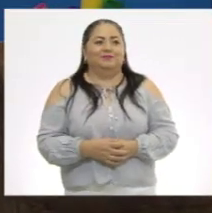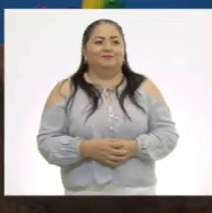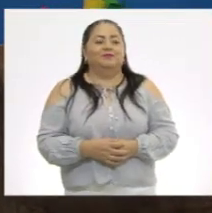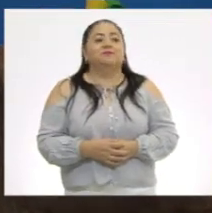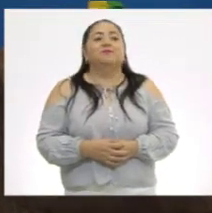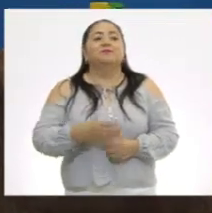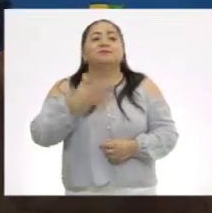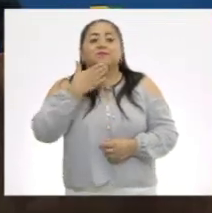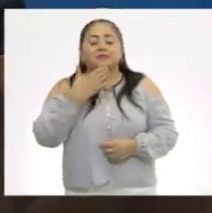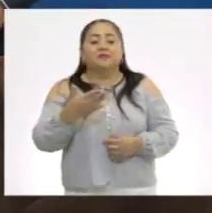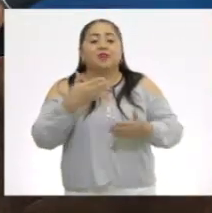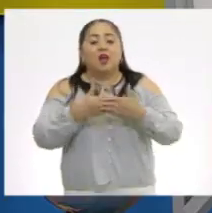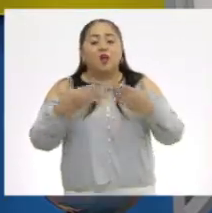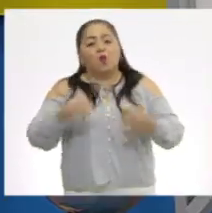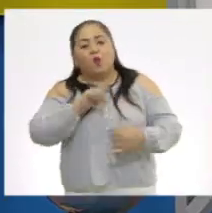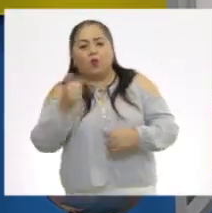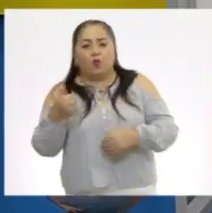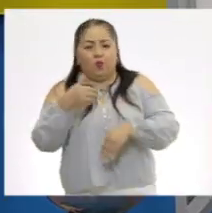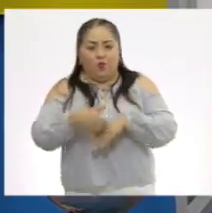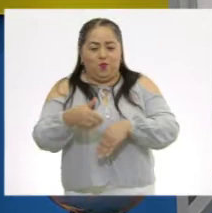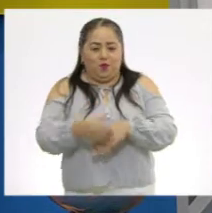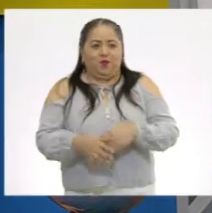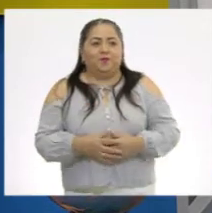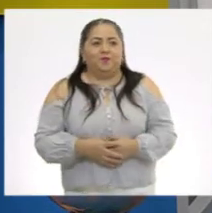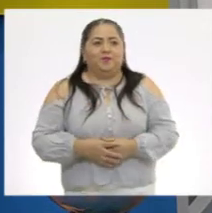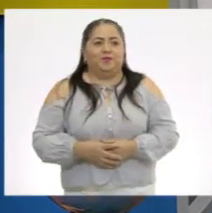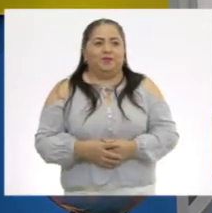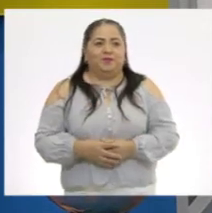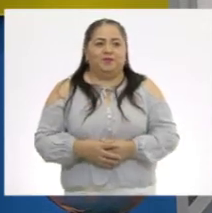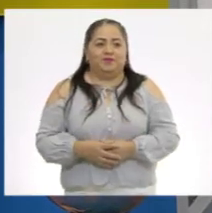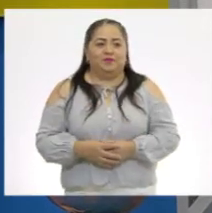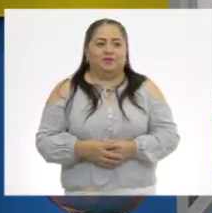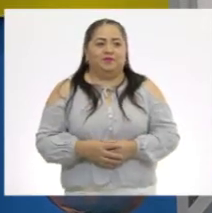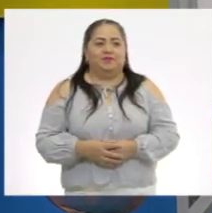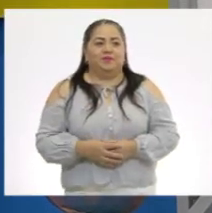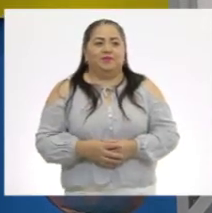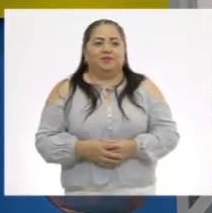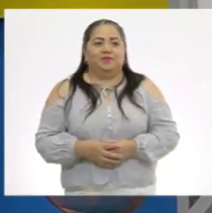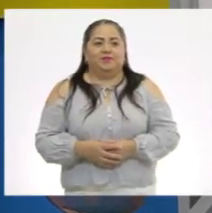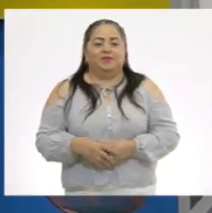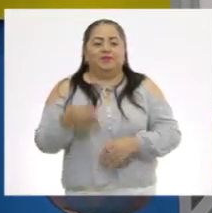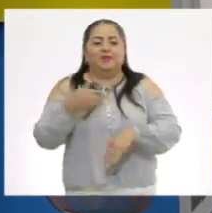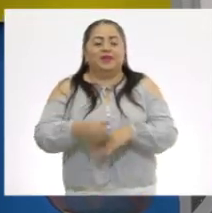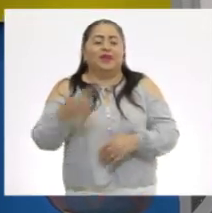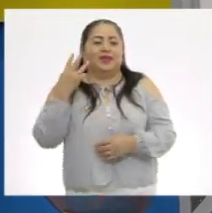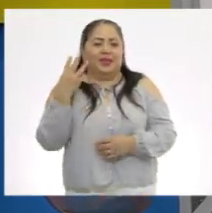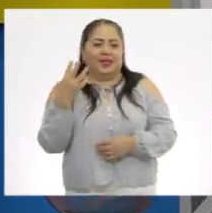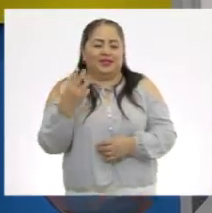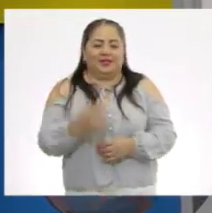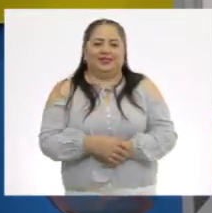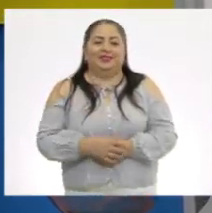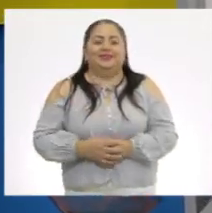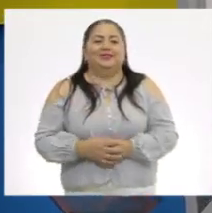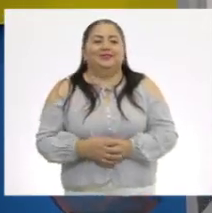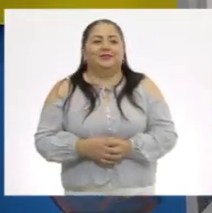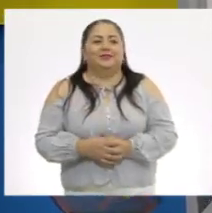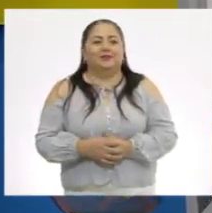Muy bien. Vamos con el último número. Bien. Eso ya está más fácil, vamos a ver si lo encuentras. ver. ¿Qué número dice? Venga.